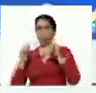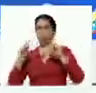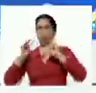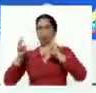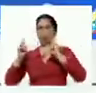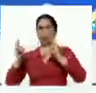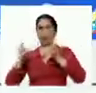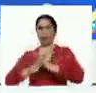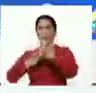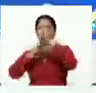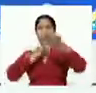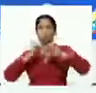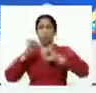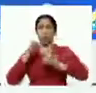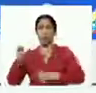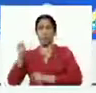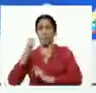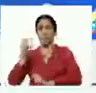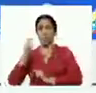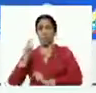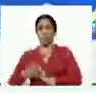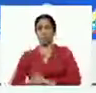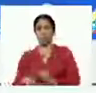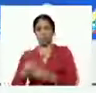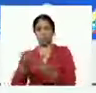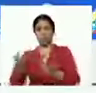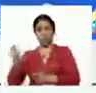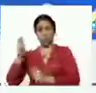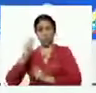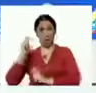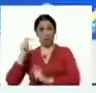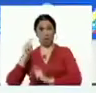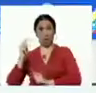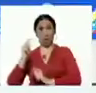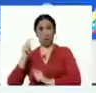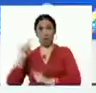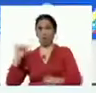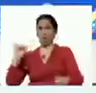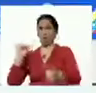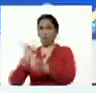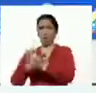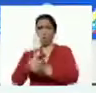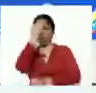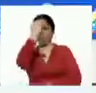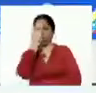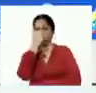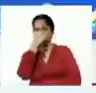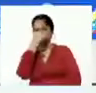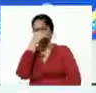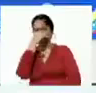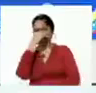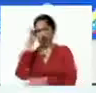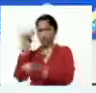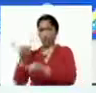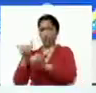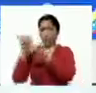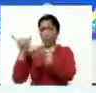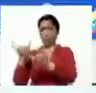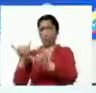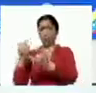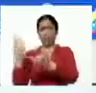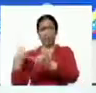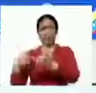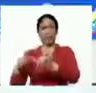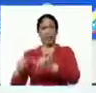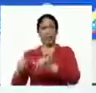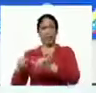pescadores. Esos pescadores, los que capturaron a los mercenarios, los mismos, que tienen